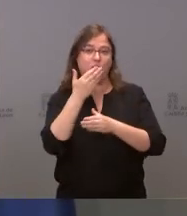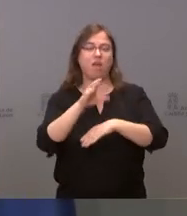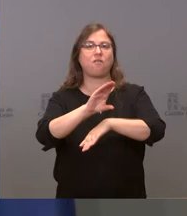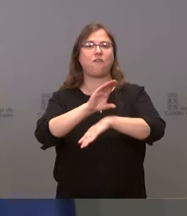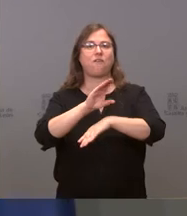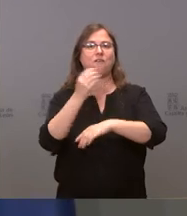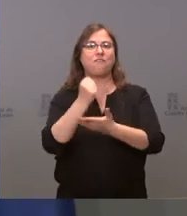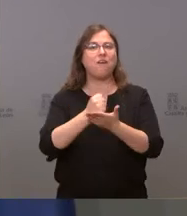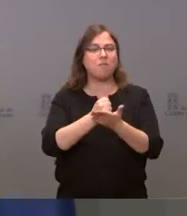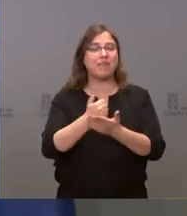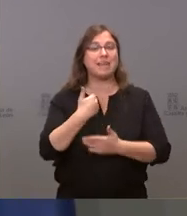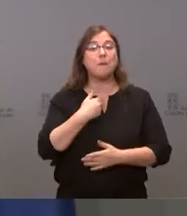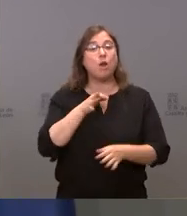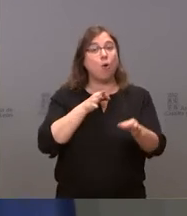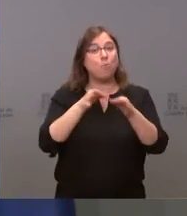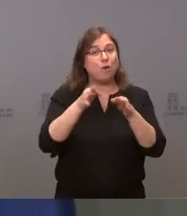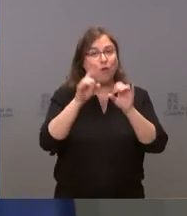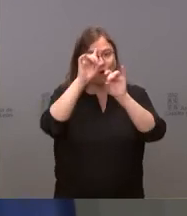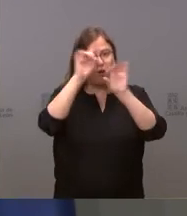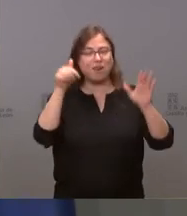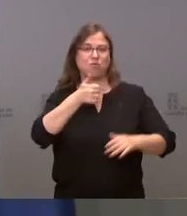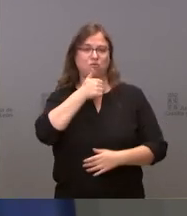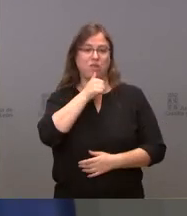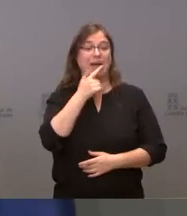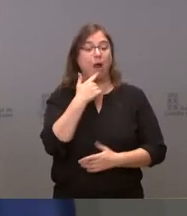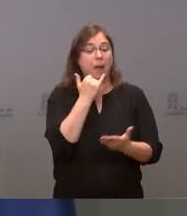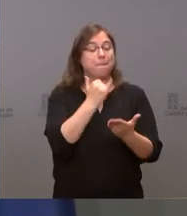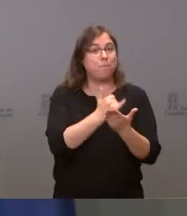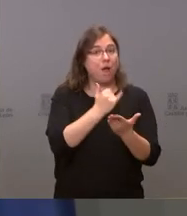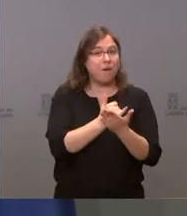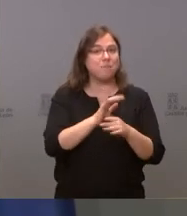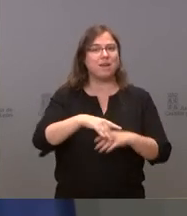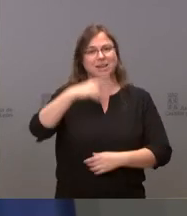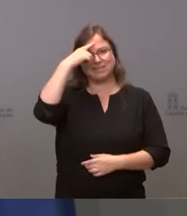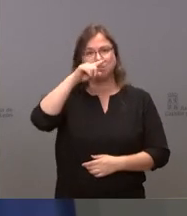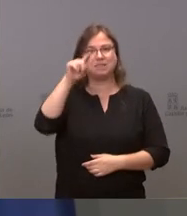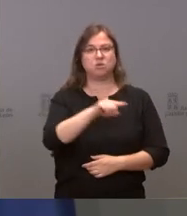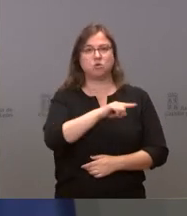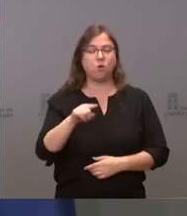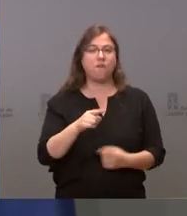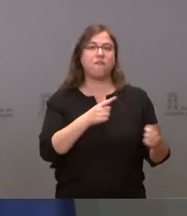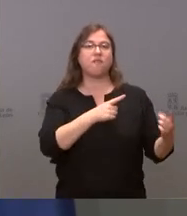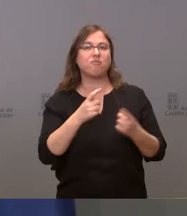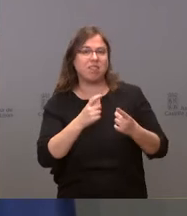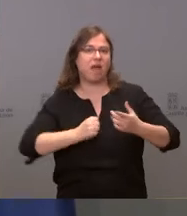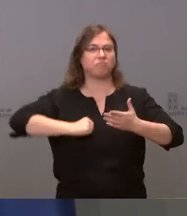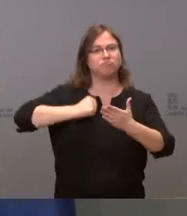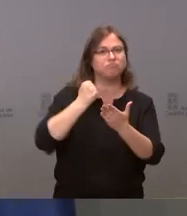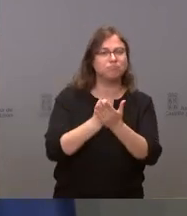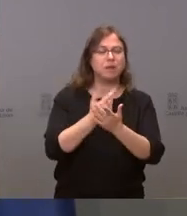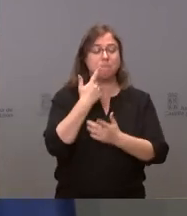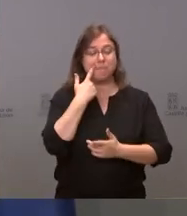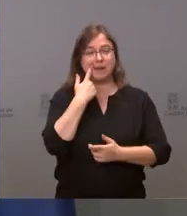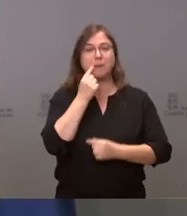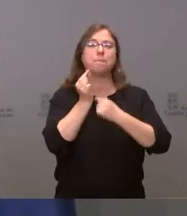idea, esto es una prueba que nos sirve para confirmar y que hay que comunicar a primaria para registrarlo y para hacer la PCR